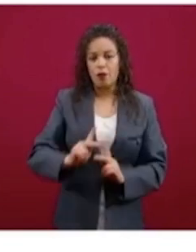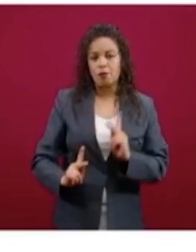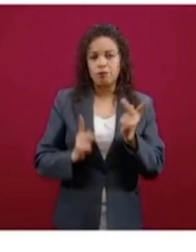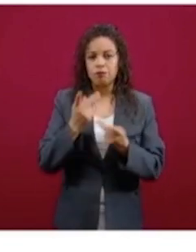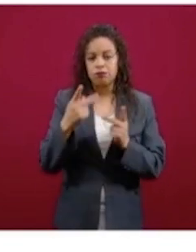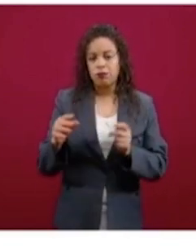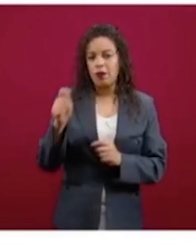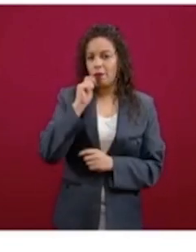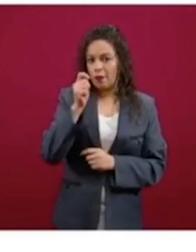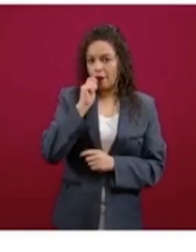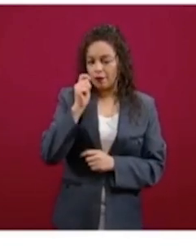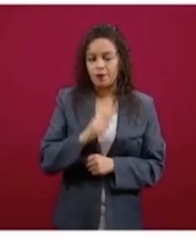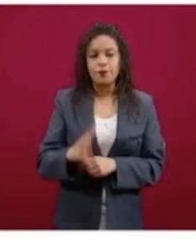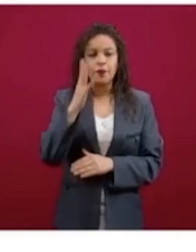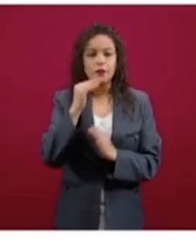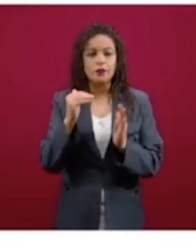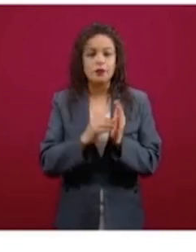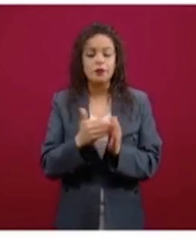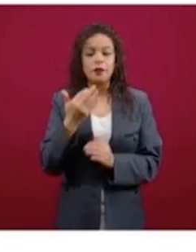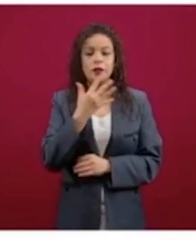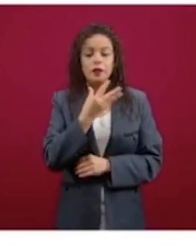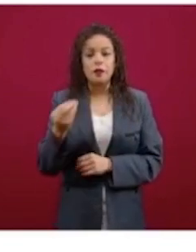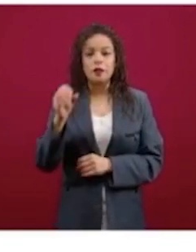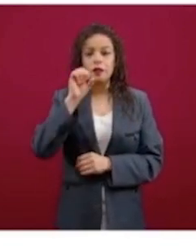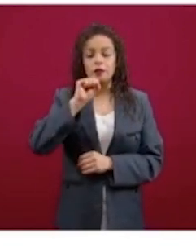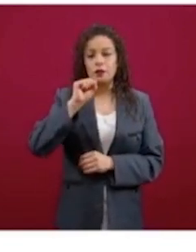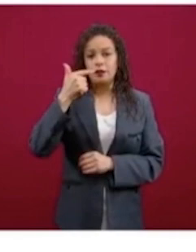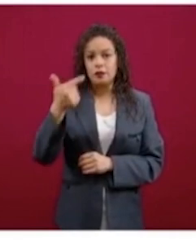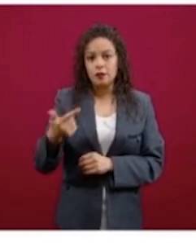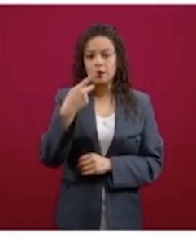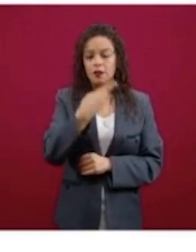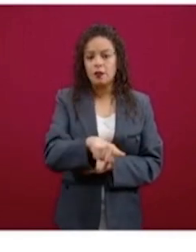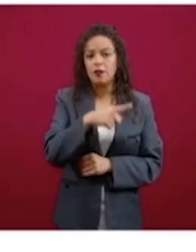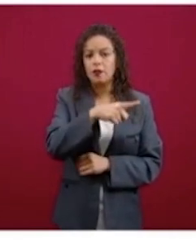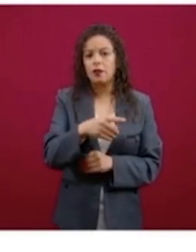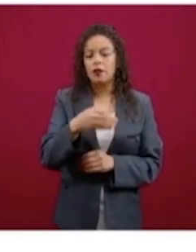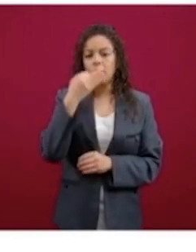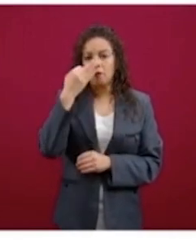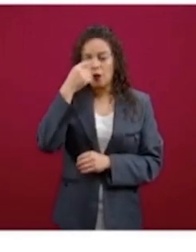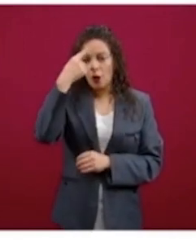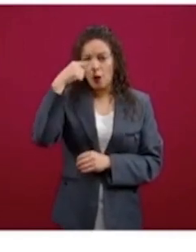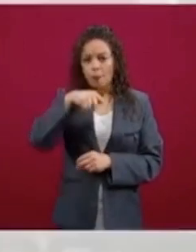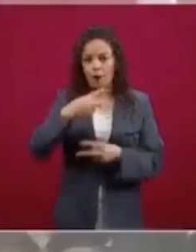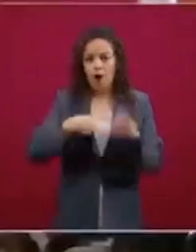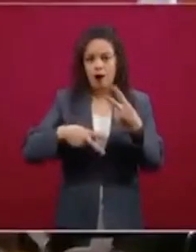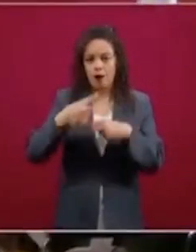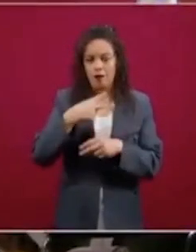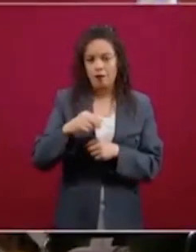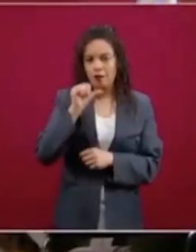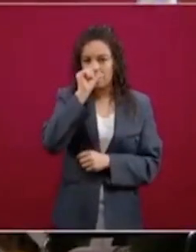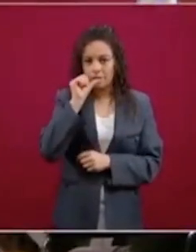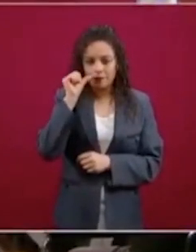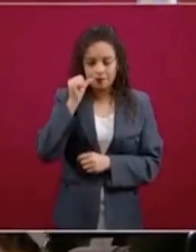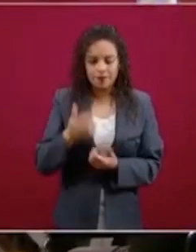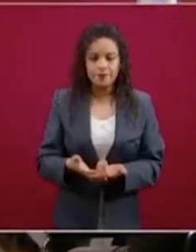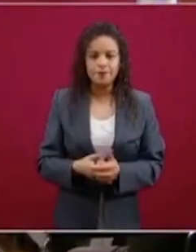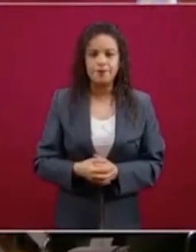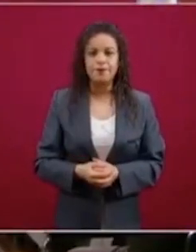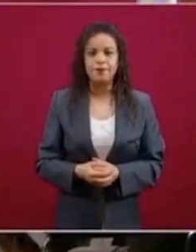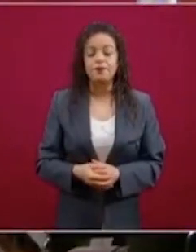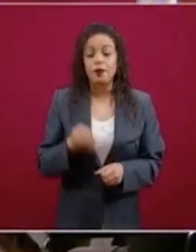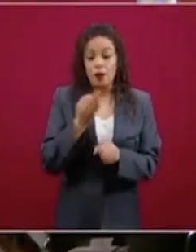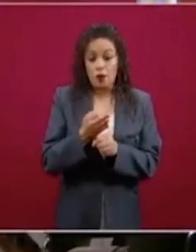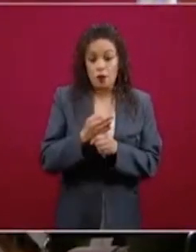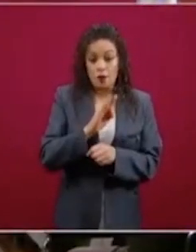.567 hectáreas de amapola. Esto es todo lo que se ha hecho hasta el día de la fecha en lo que